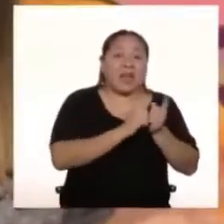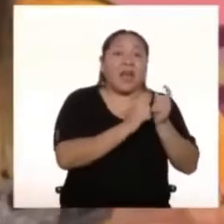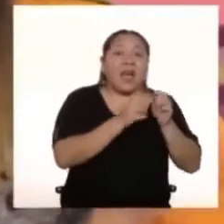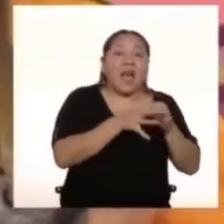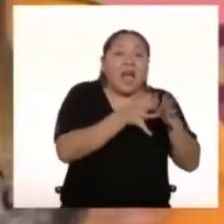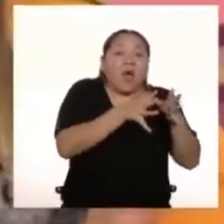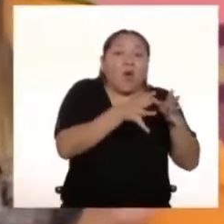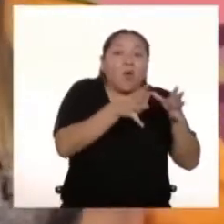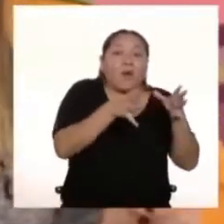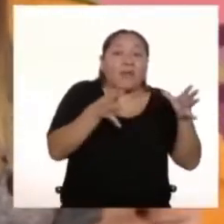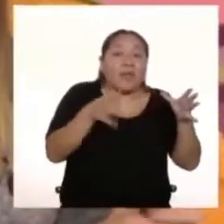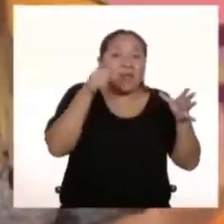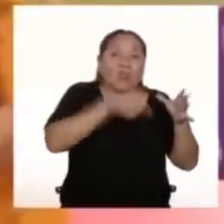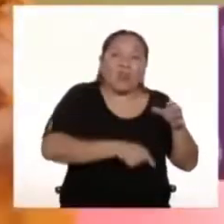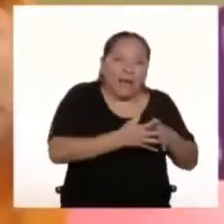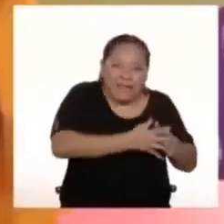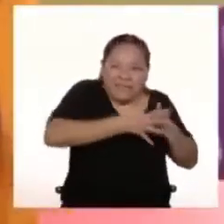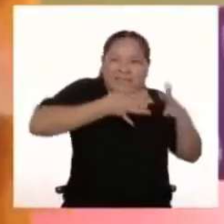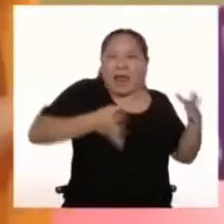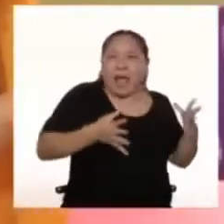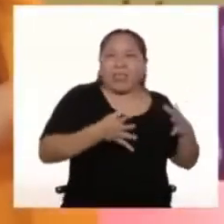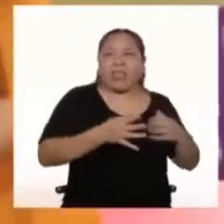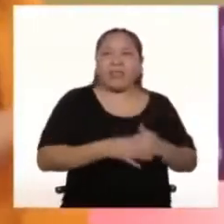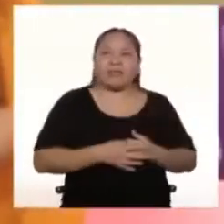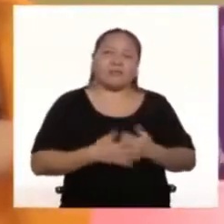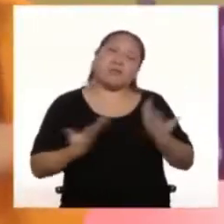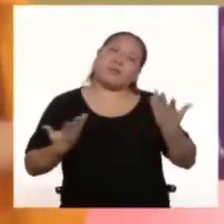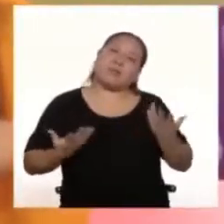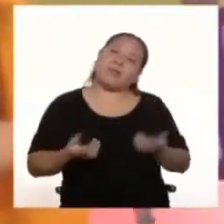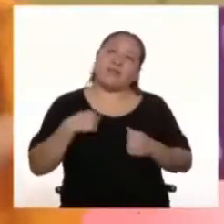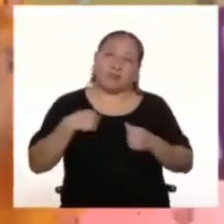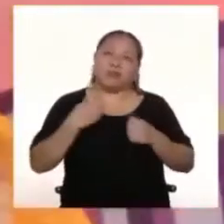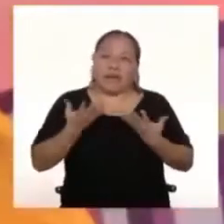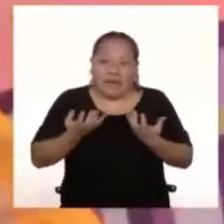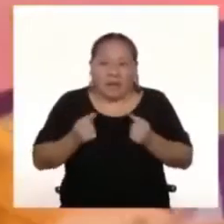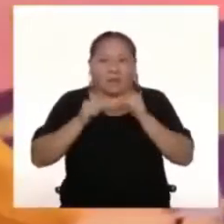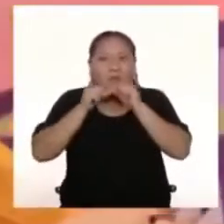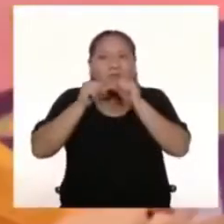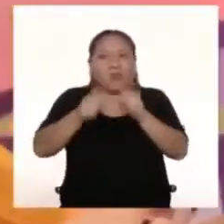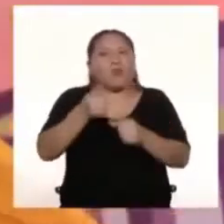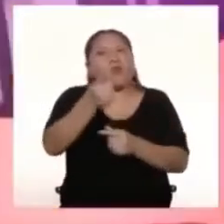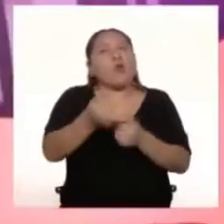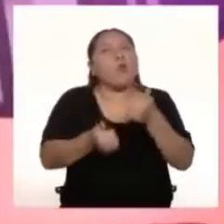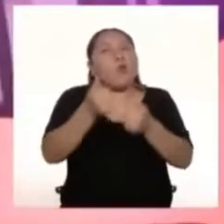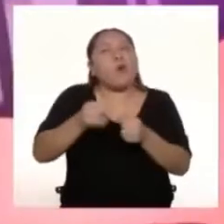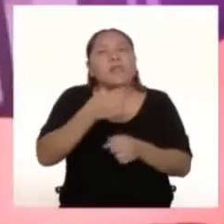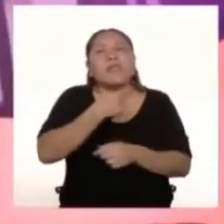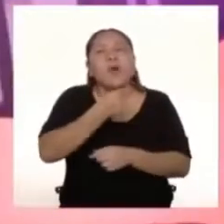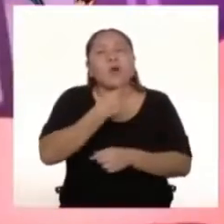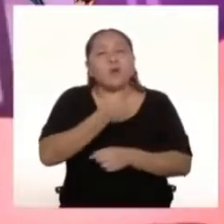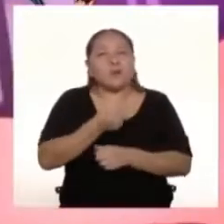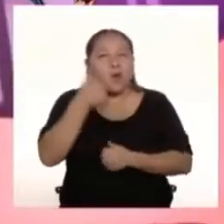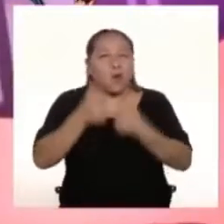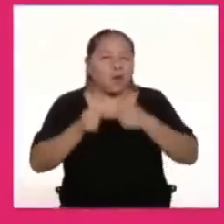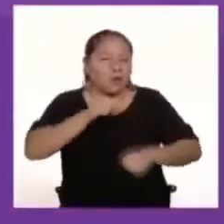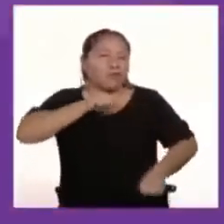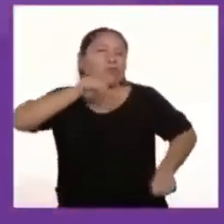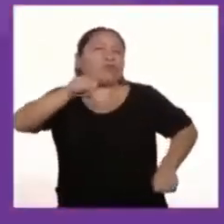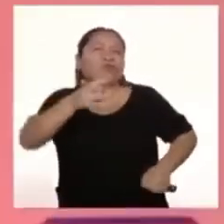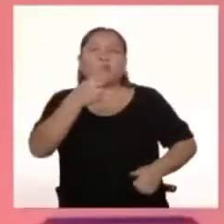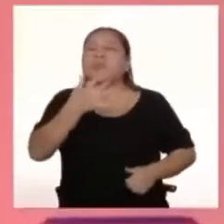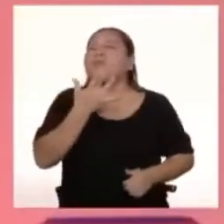Incluso uno más grande Nosotros Solo esperamos Que esto siga ¿Tú cuál prefieres? ¿Cuál es tu superhéroe favorito?